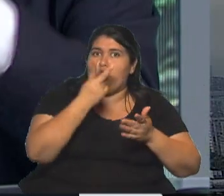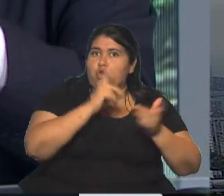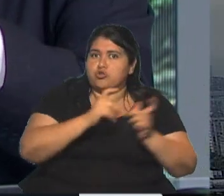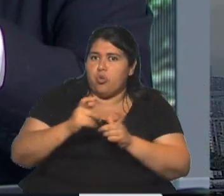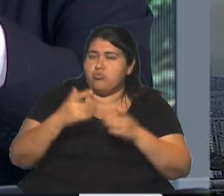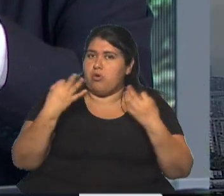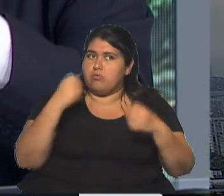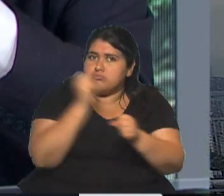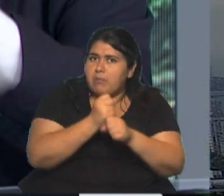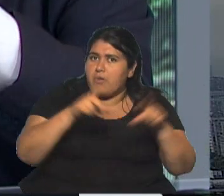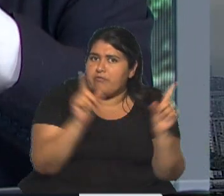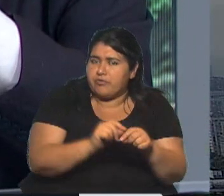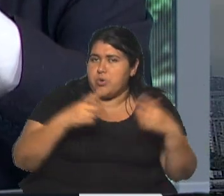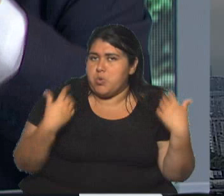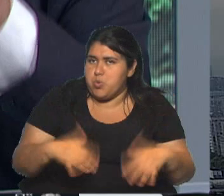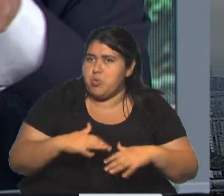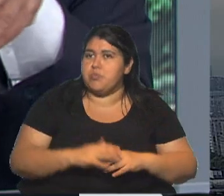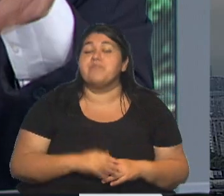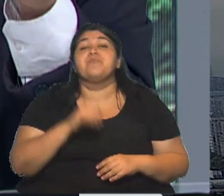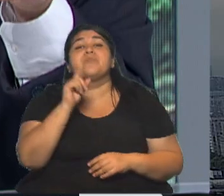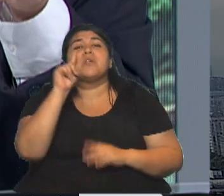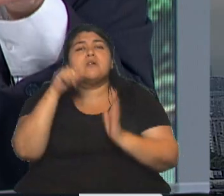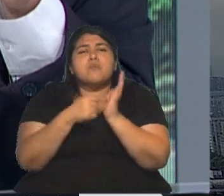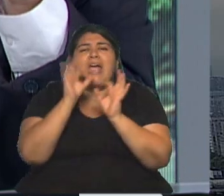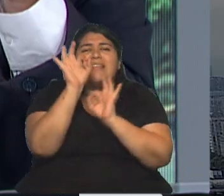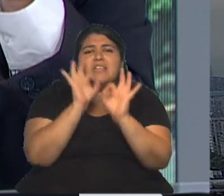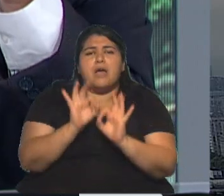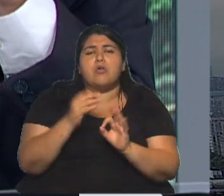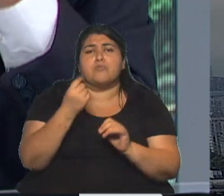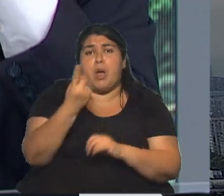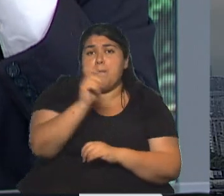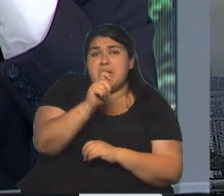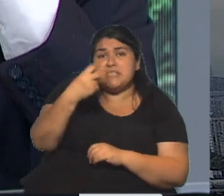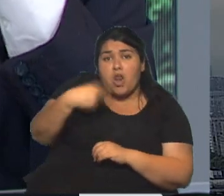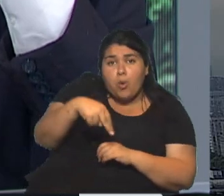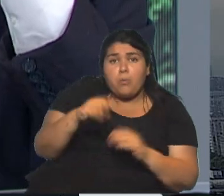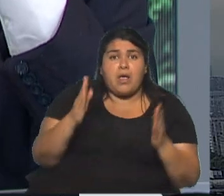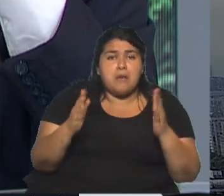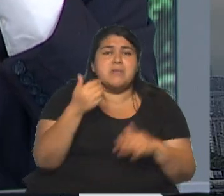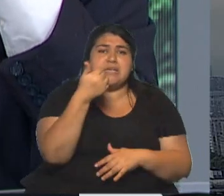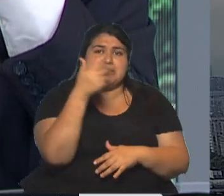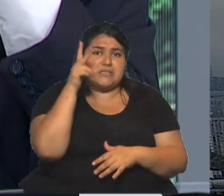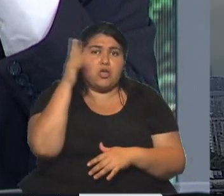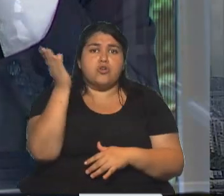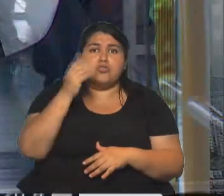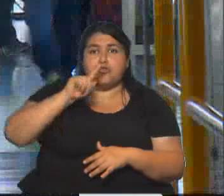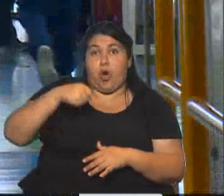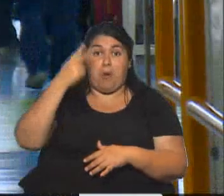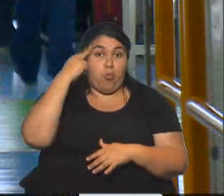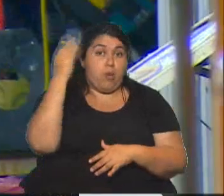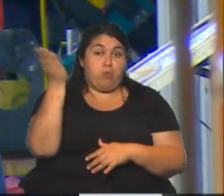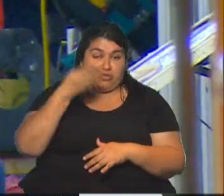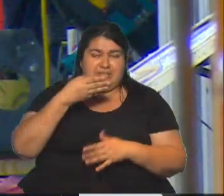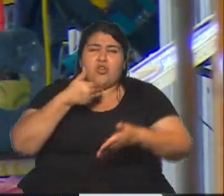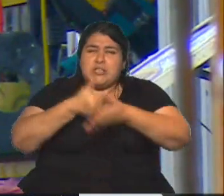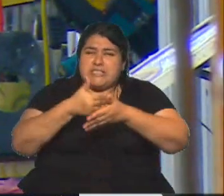dicho esto, para saber de estamos hablando. El indicador para el mes de noviembre que vive el INDEC es del 68,9%, ya muy cerquita del